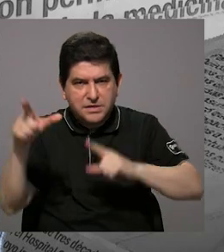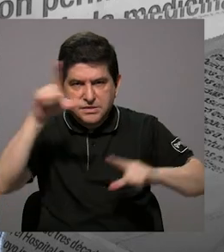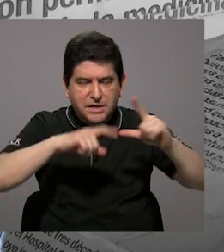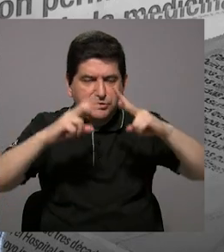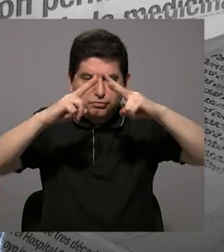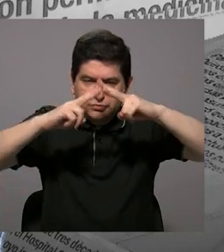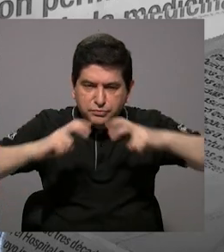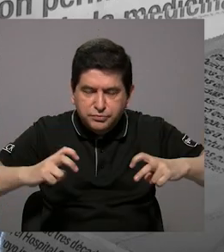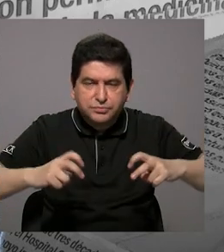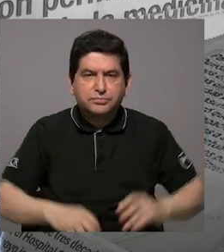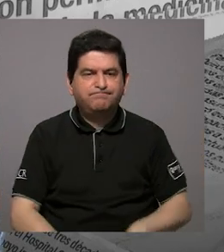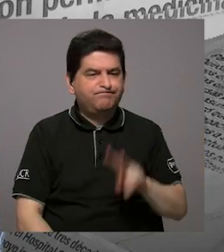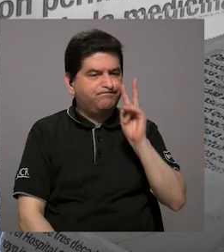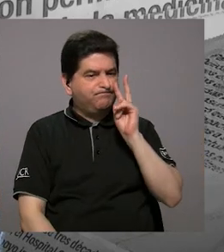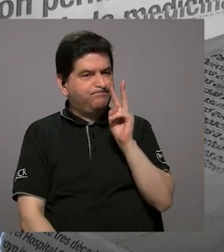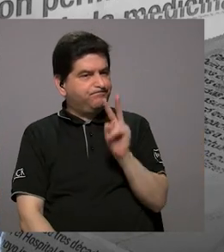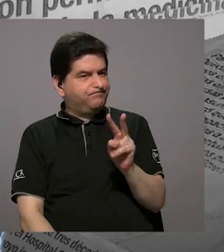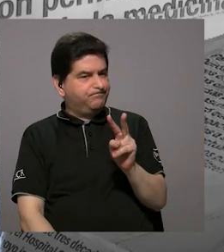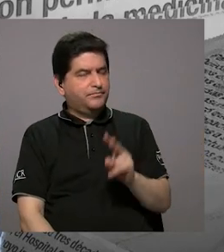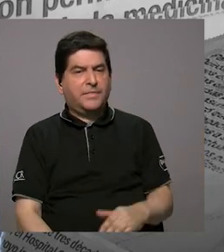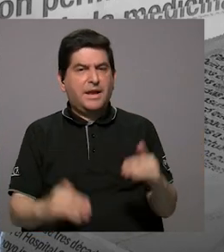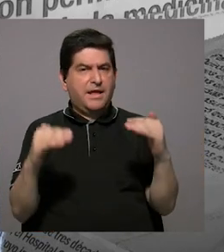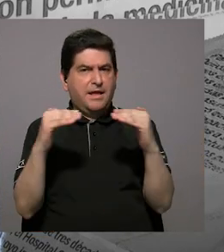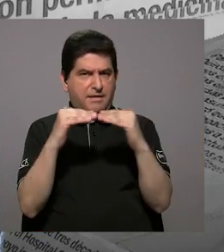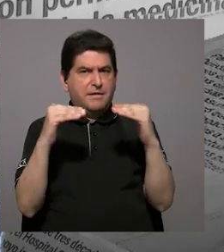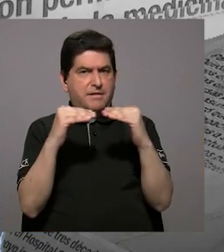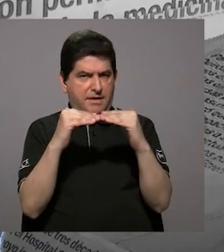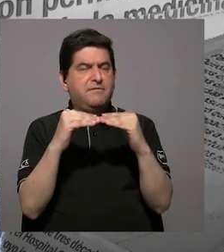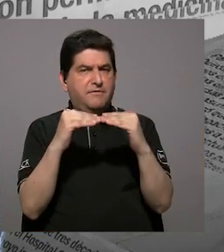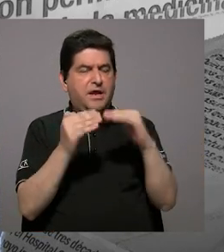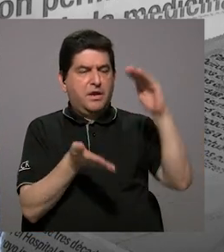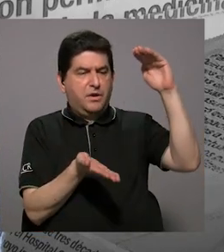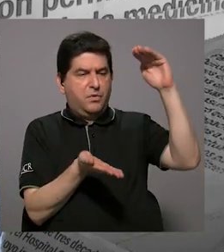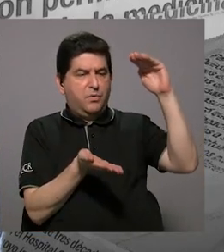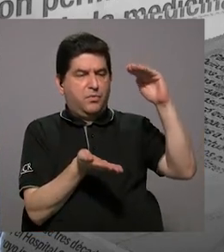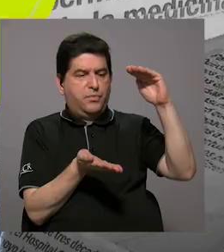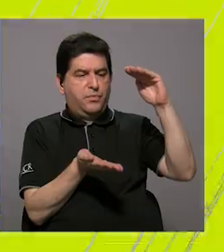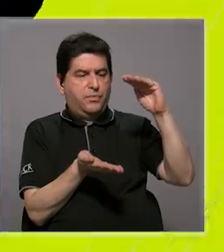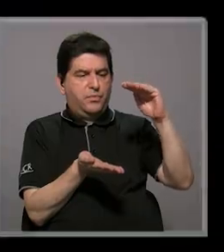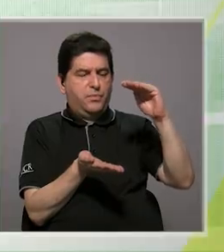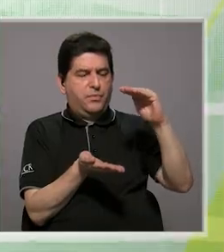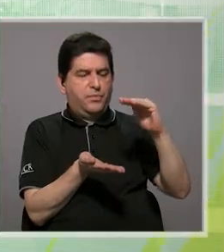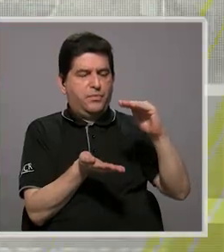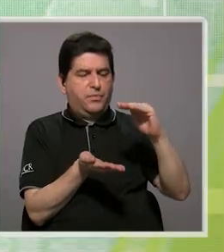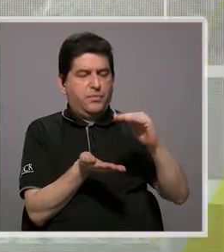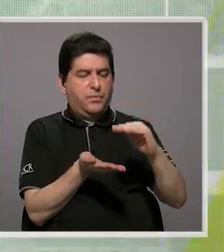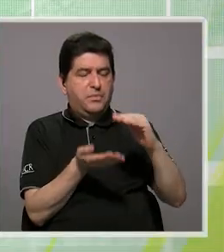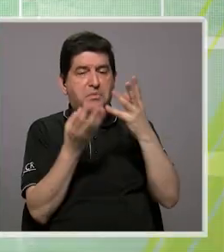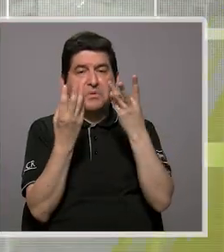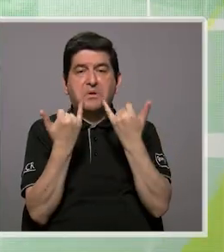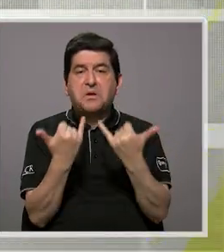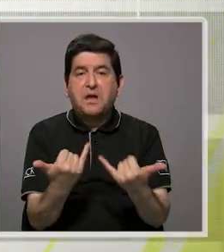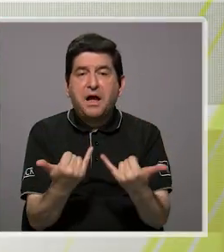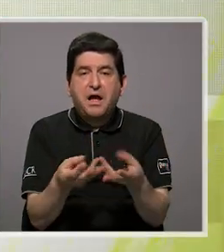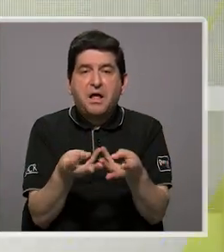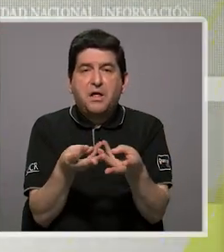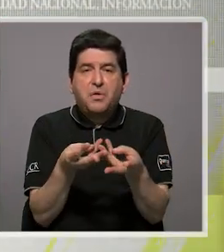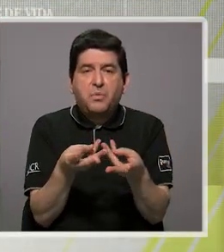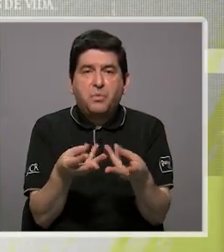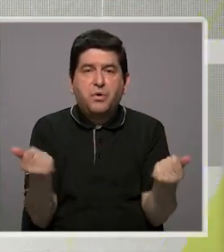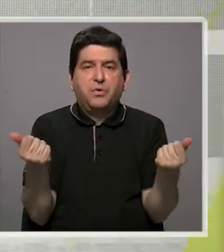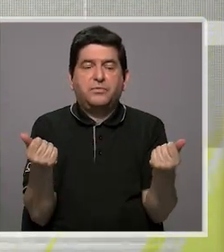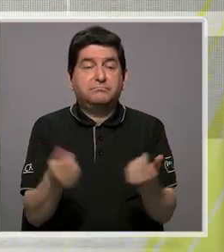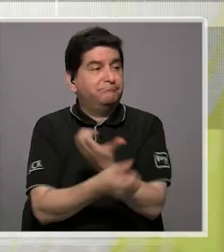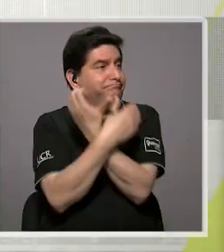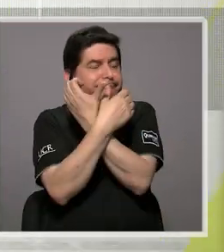laboratorio para analizarlos, veíamos que los niveles iban bajando más y más hasta que ya prácticamente